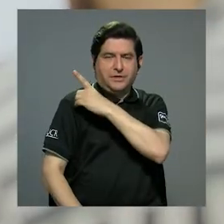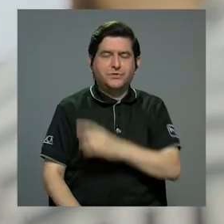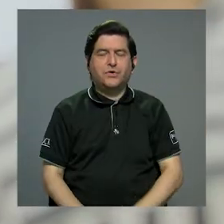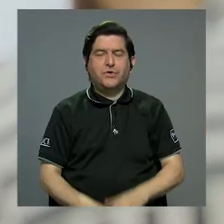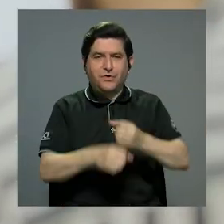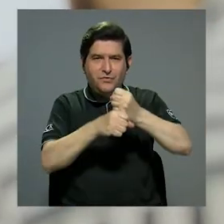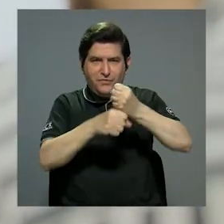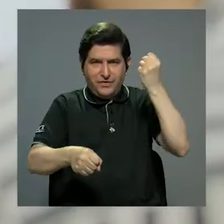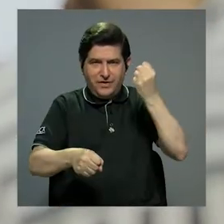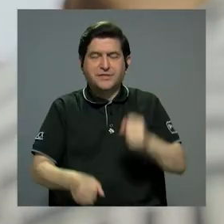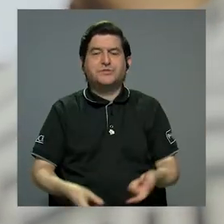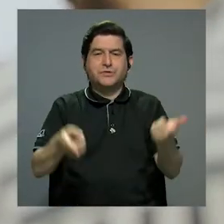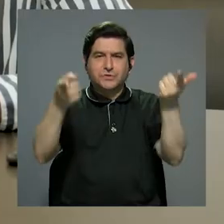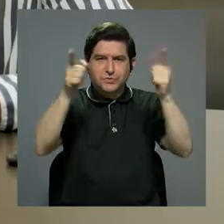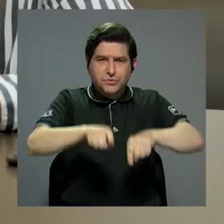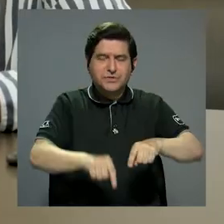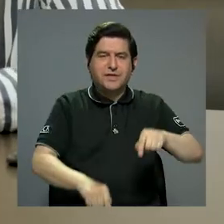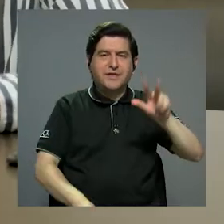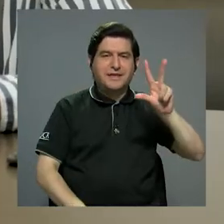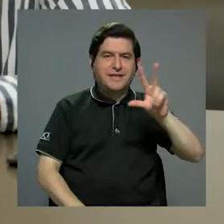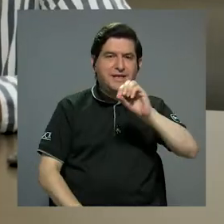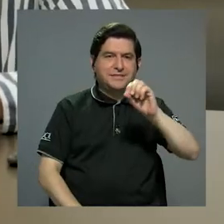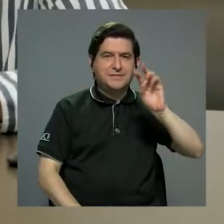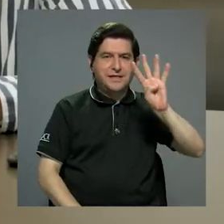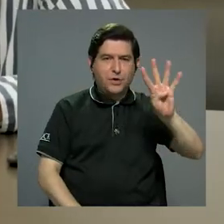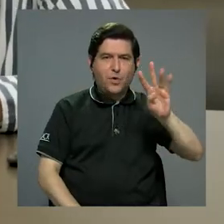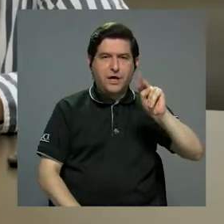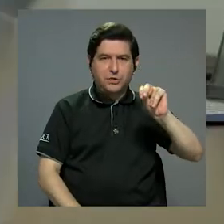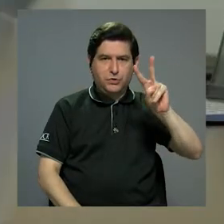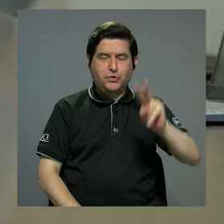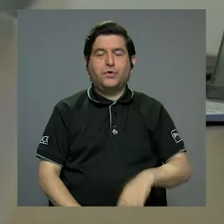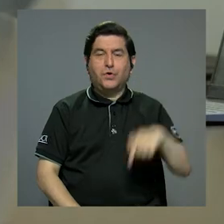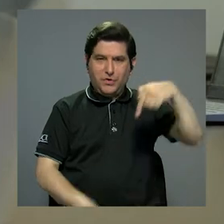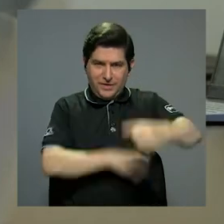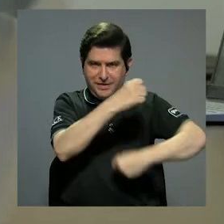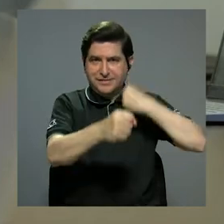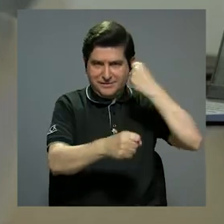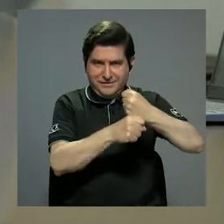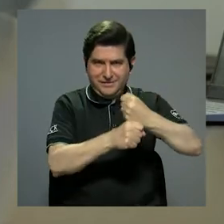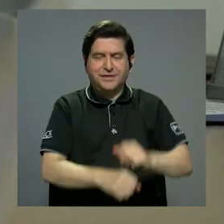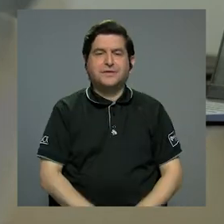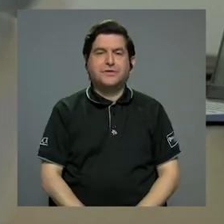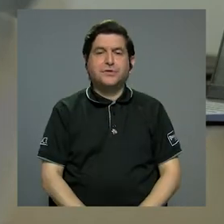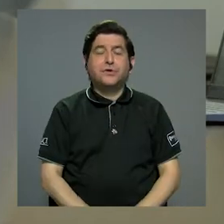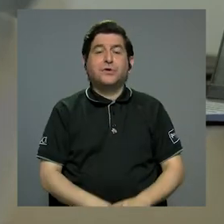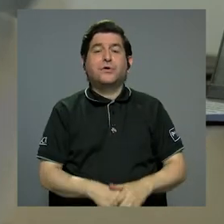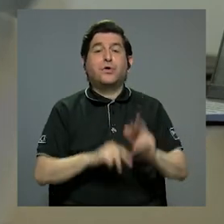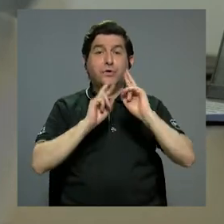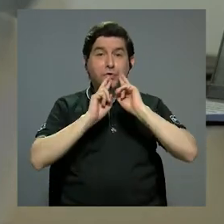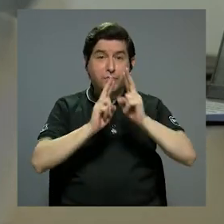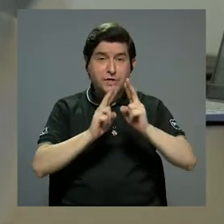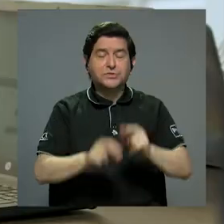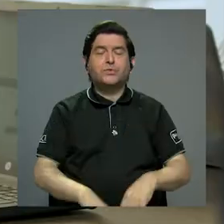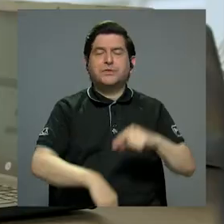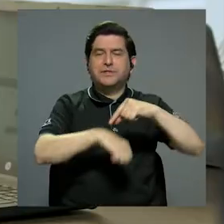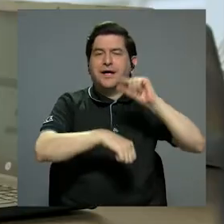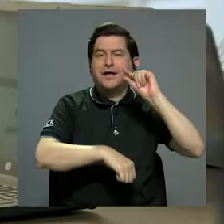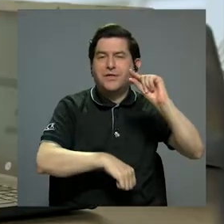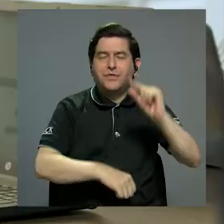días 3 y 4 de noviembre de este año, y se espera una declaratoria provisional el 5 de noviembre.